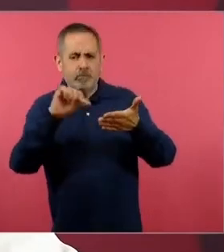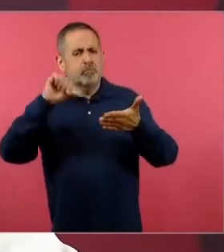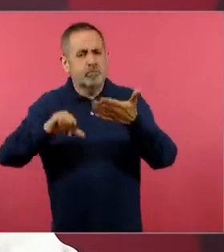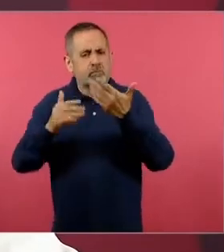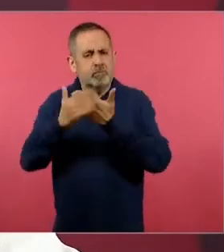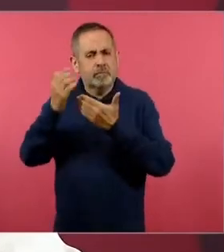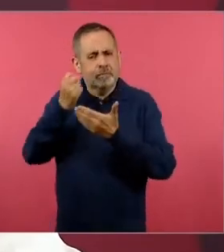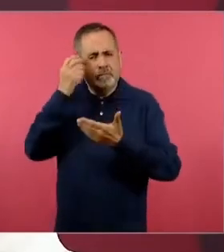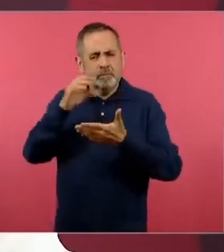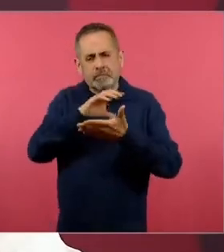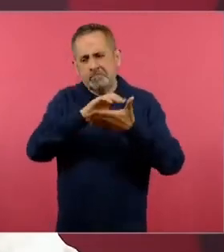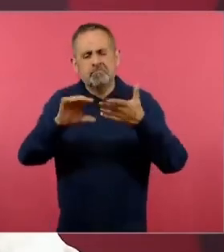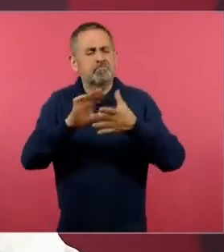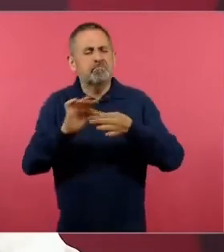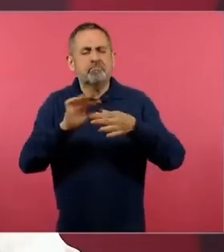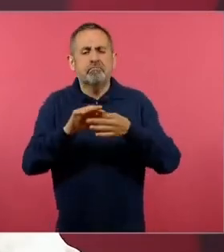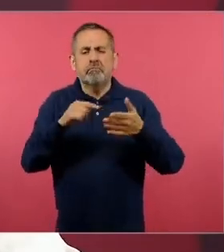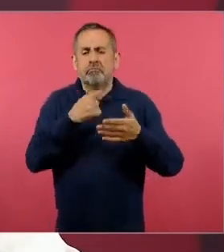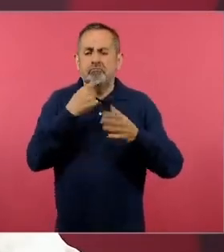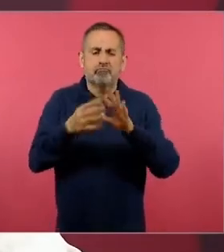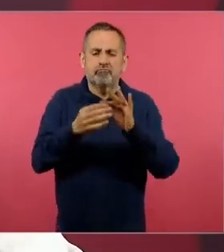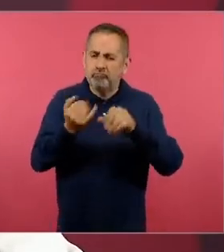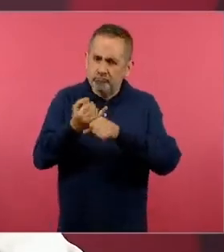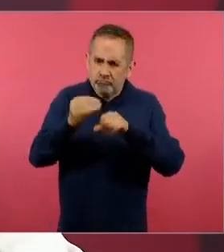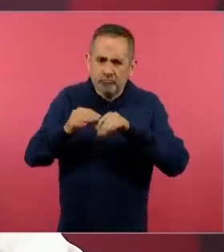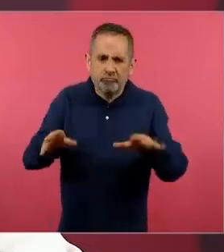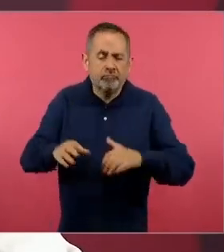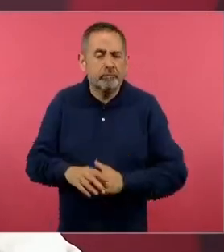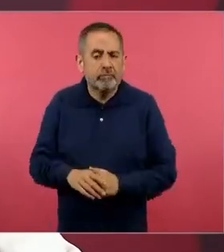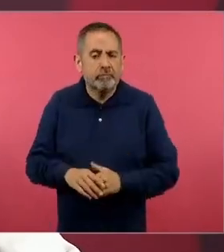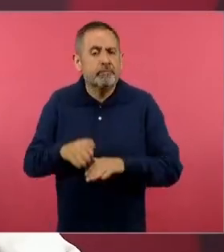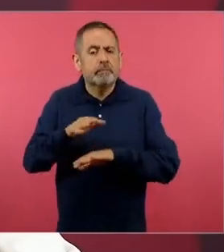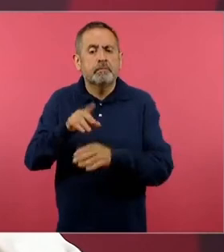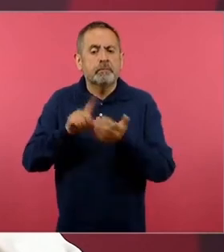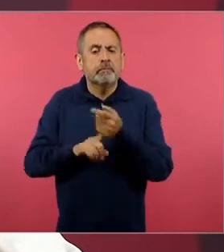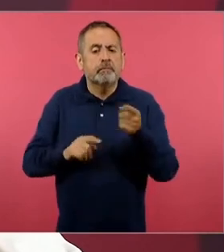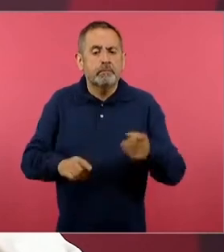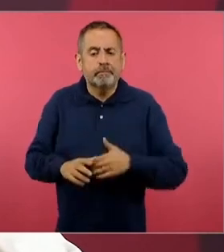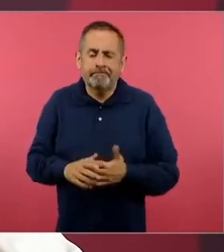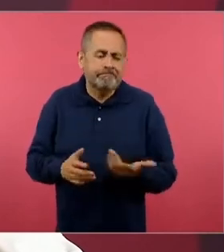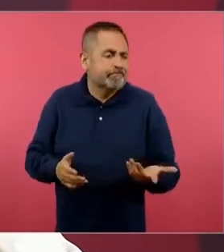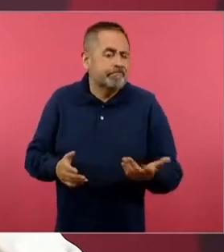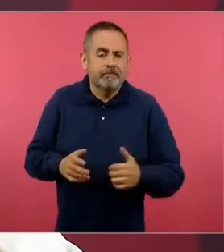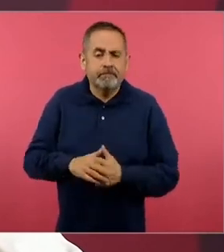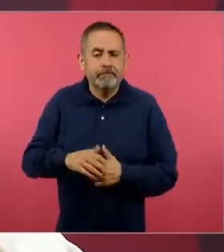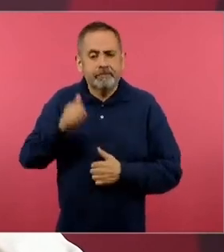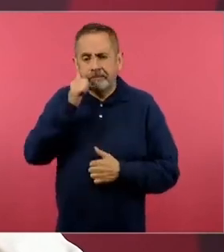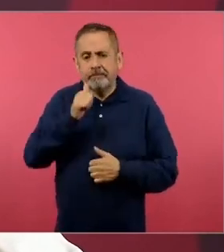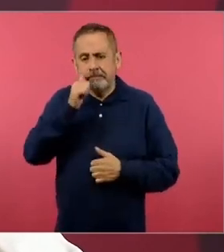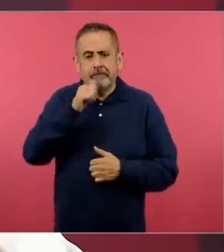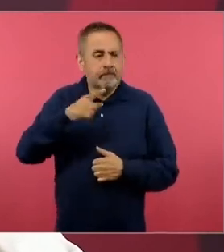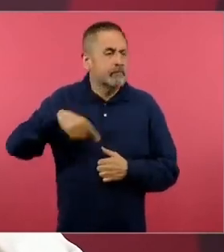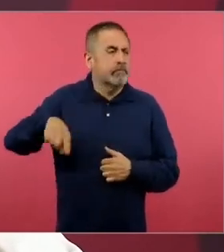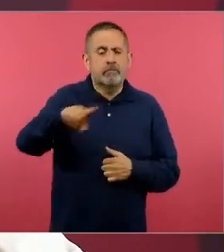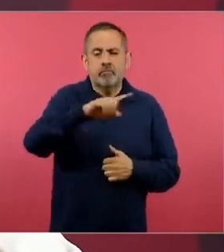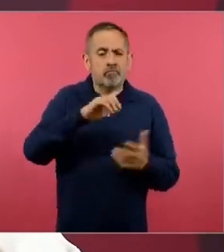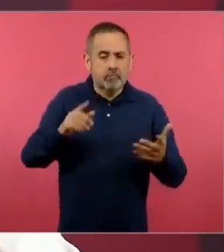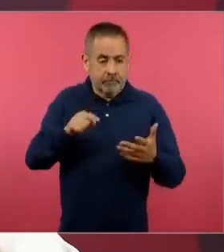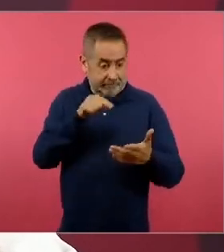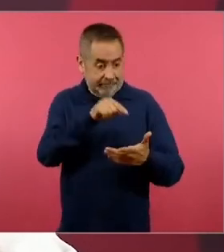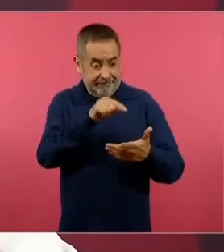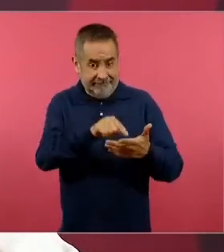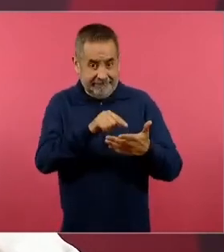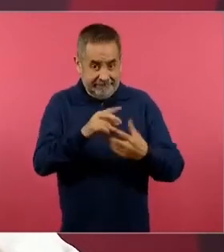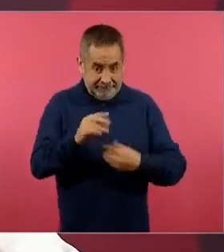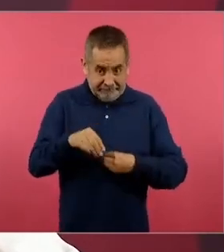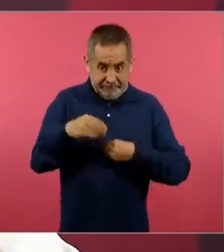conferencia en la tarde les explicarán o les informarán el asunto de que es muy común que se crea que este poema